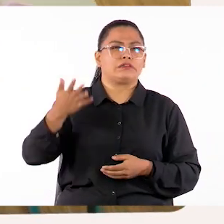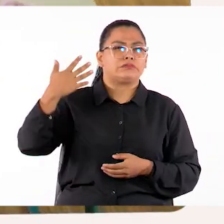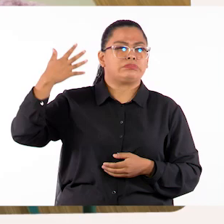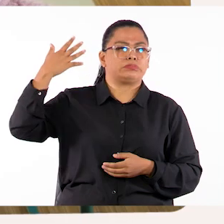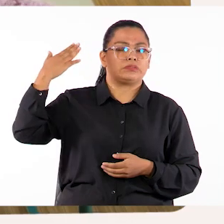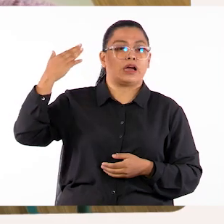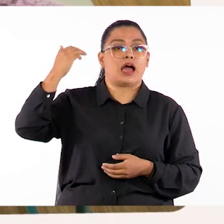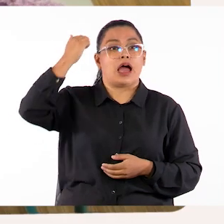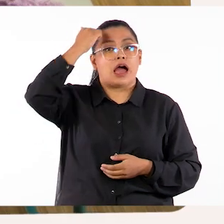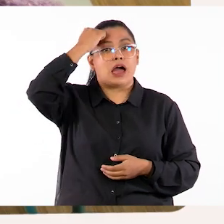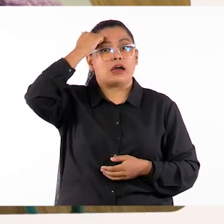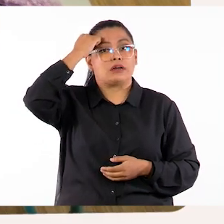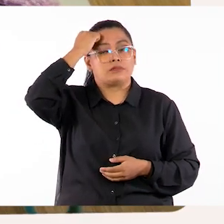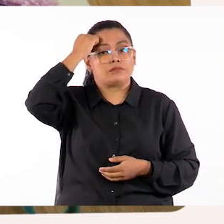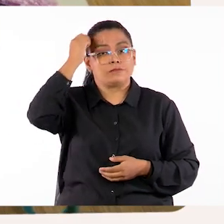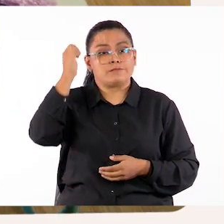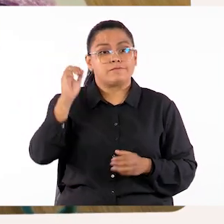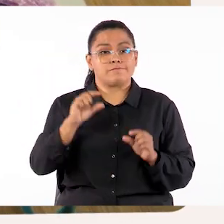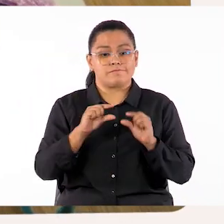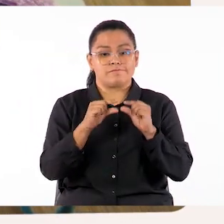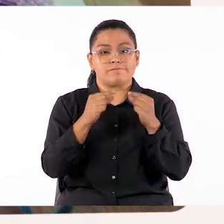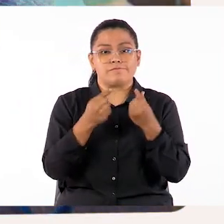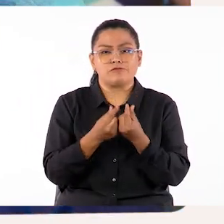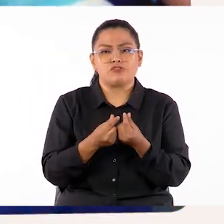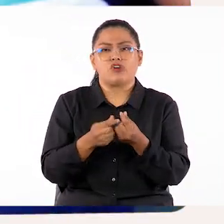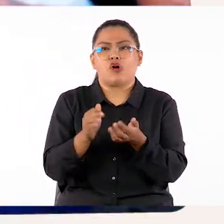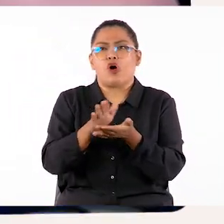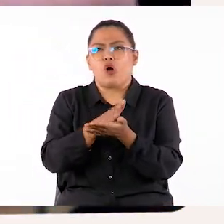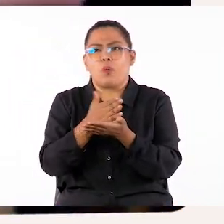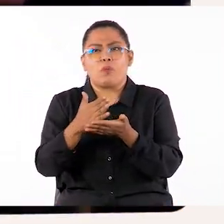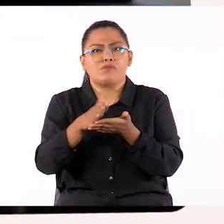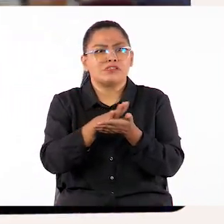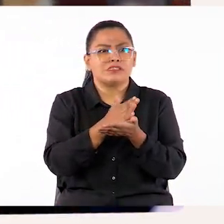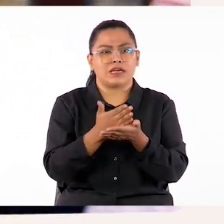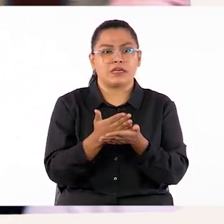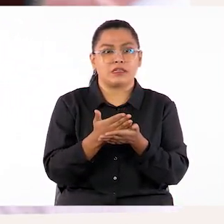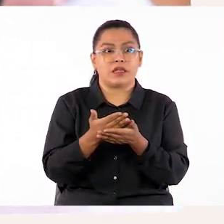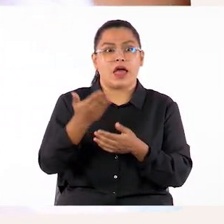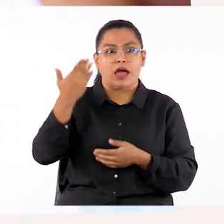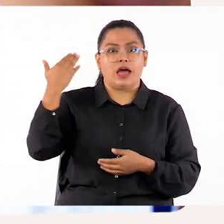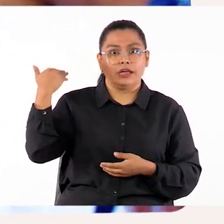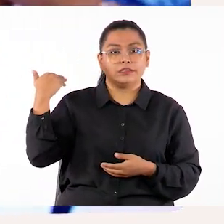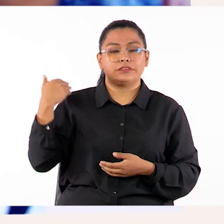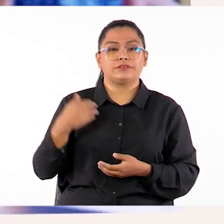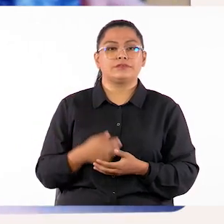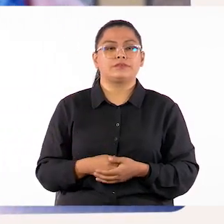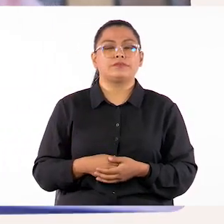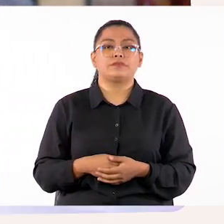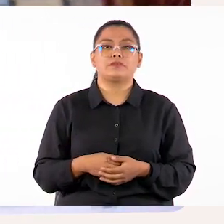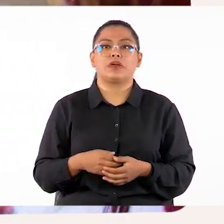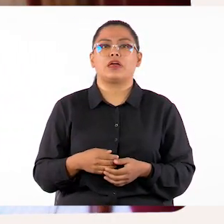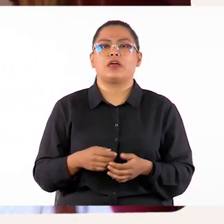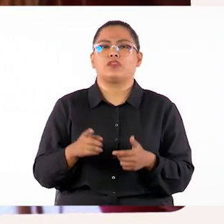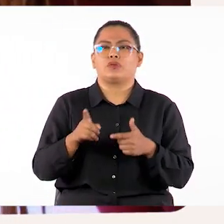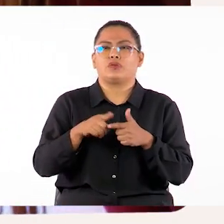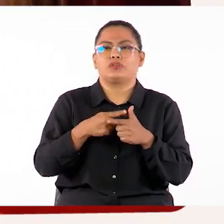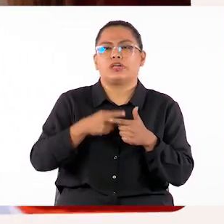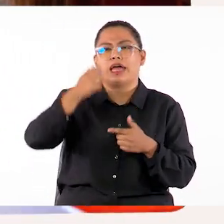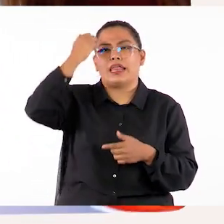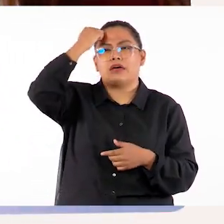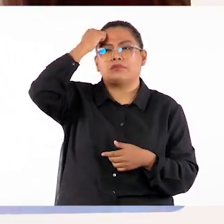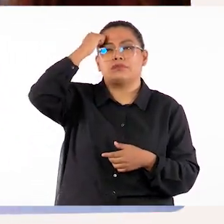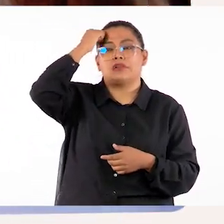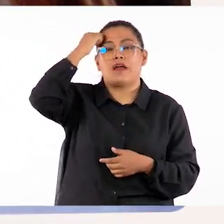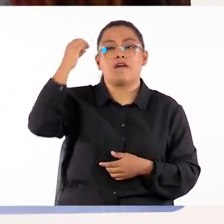aprendíamos del grupo e interactuando con el grupo. Podemos decir entonces que el aprendizaje se